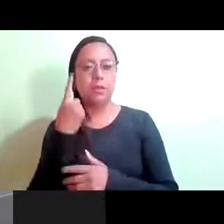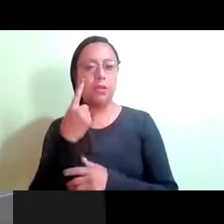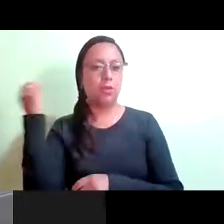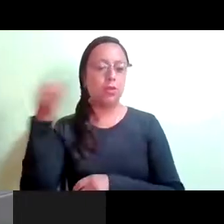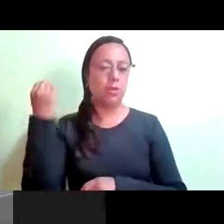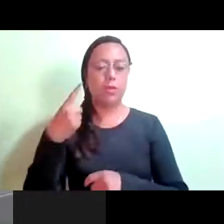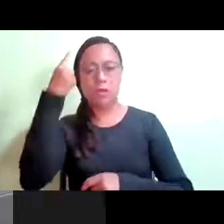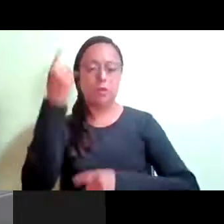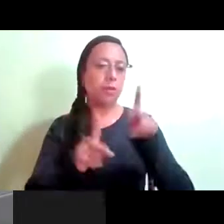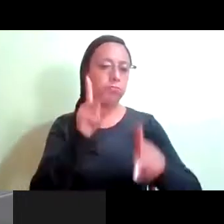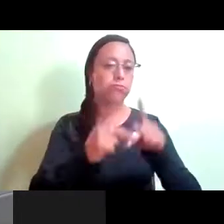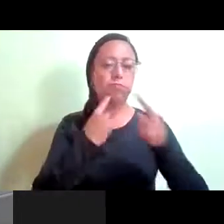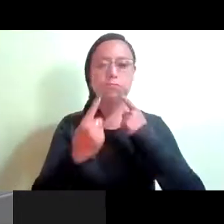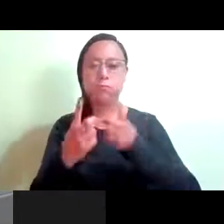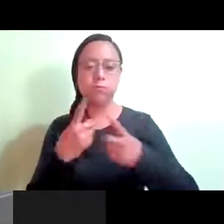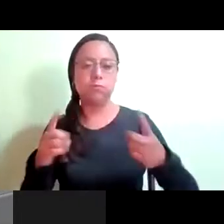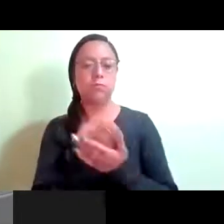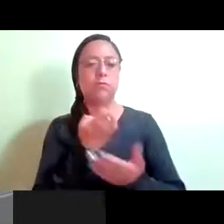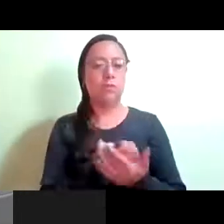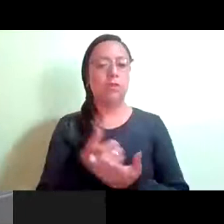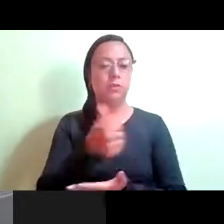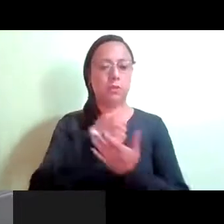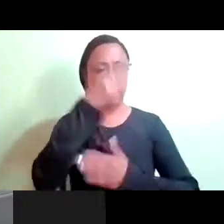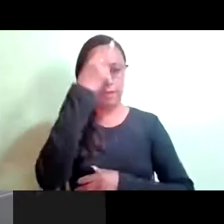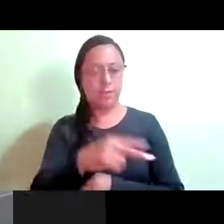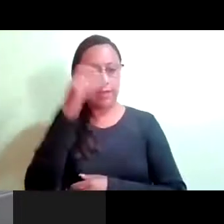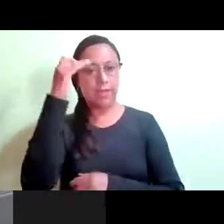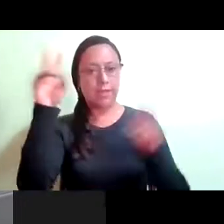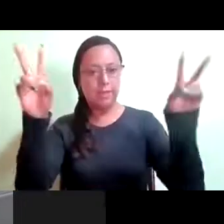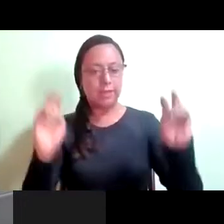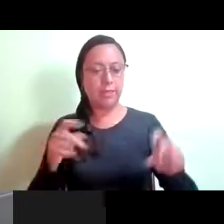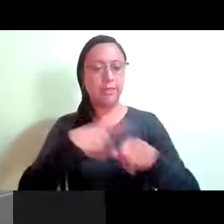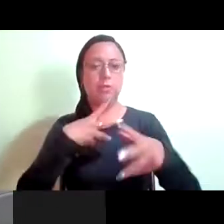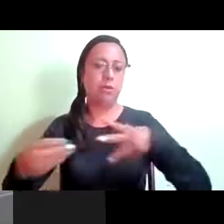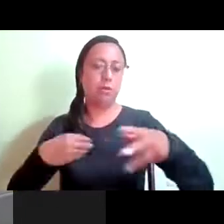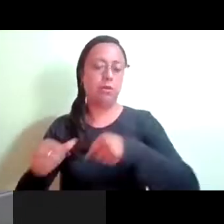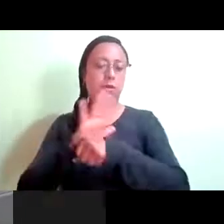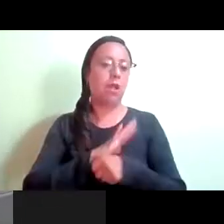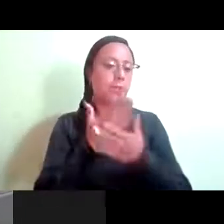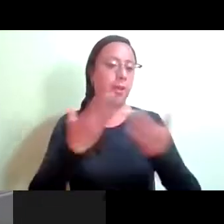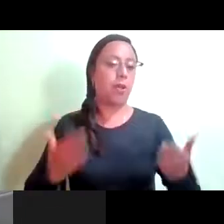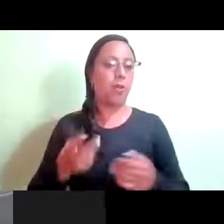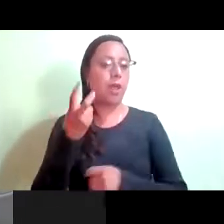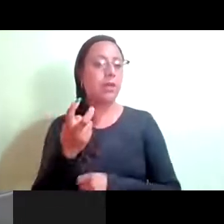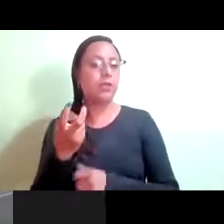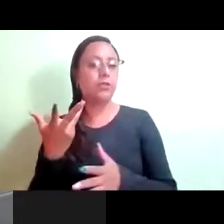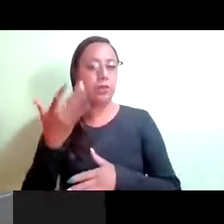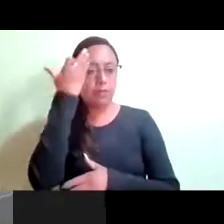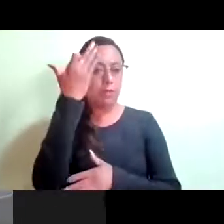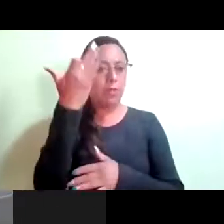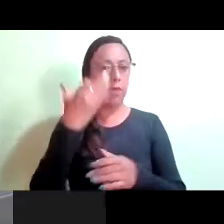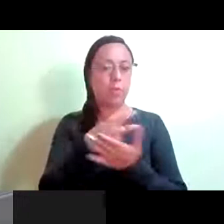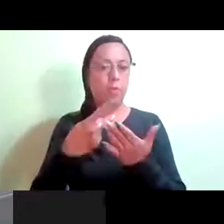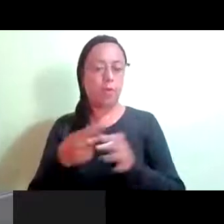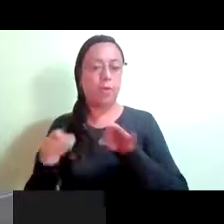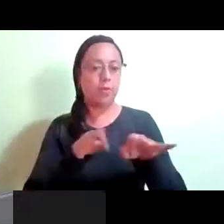económico de la ciudad de México en el marco de la pandemia. Se informa que la realización de este evento sería en el marco del plan de trabajo de la